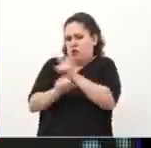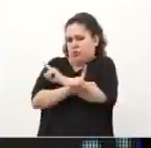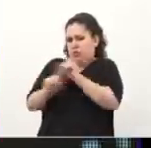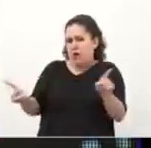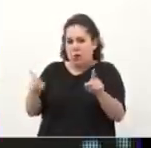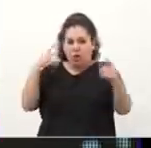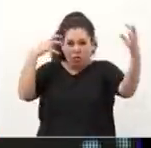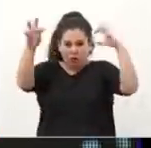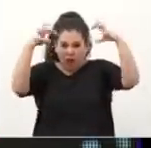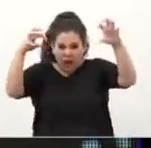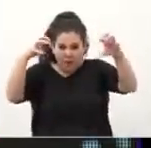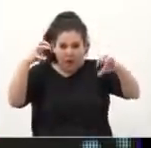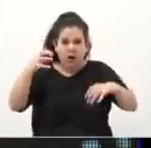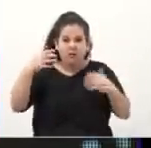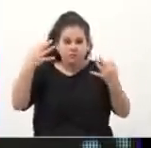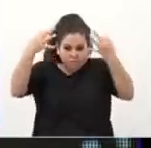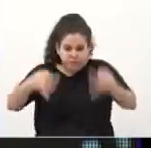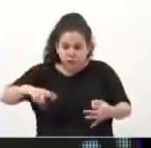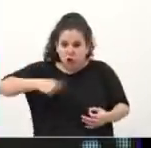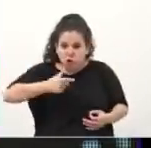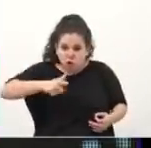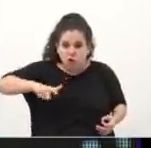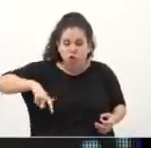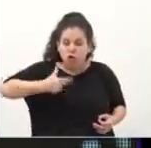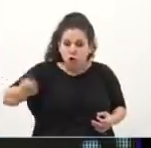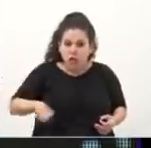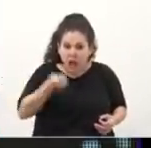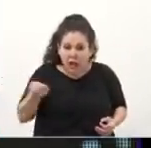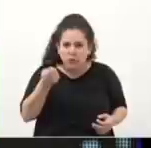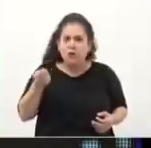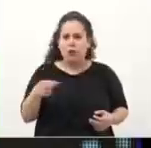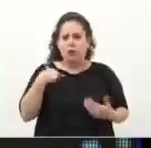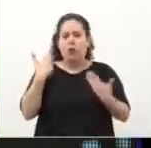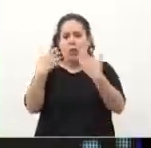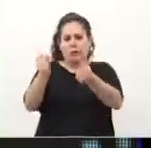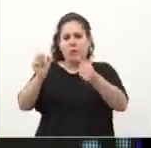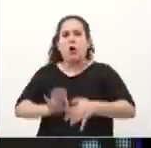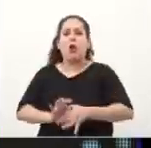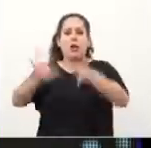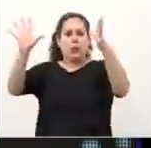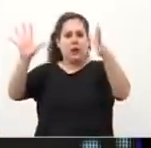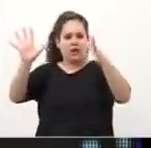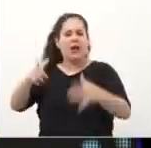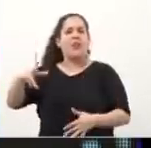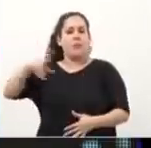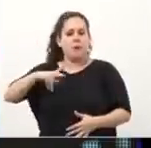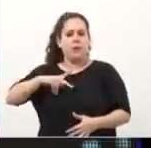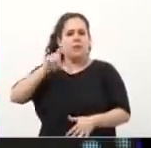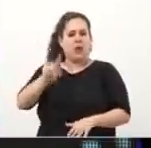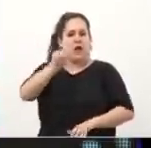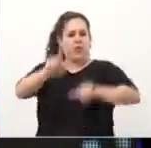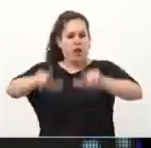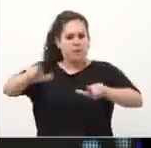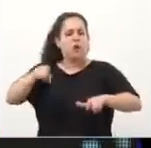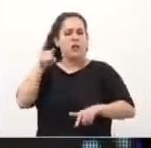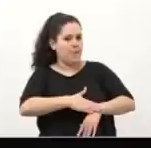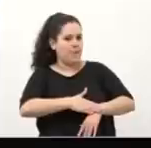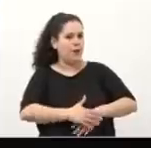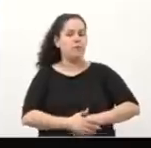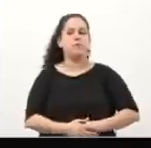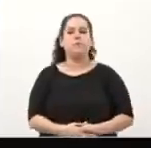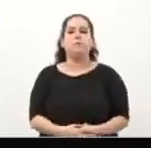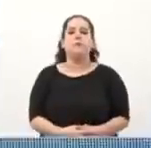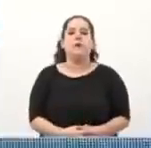Siendo socialistas, somos los únicos que defendemos las libertades democráticas y la privacidad de las personas. Y es importante que esto lo tenga en cuenta el electorado.